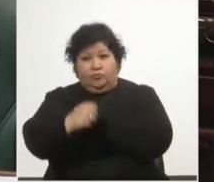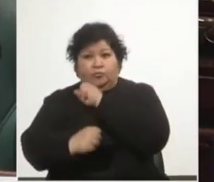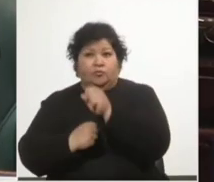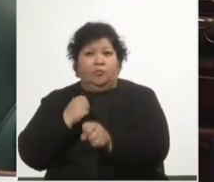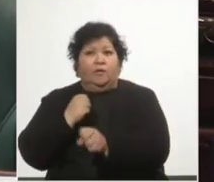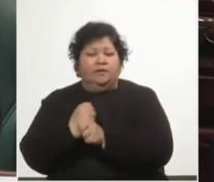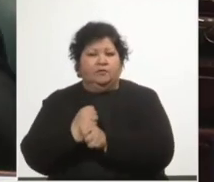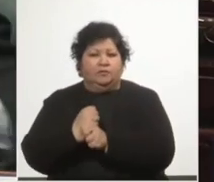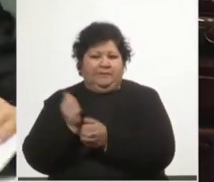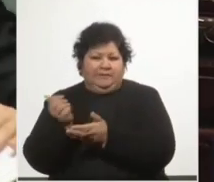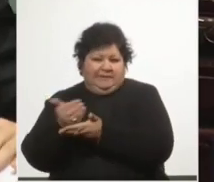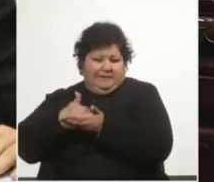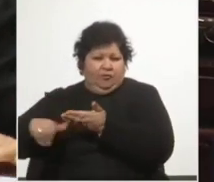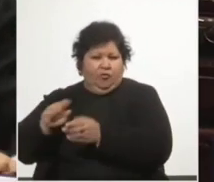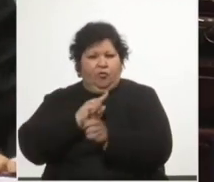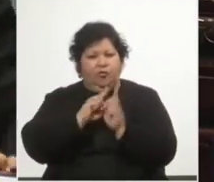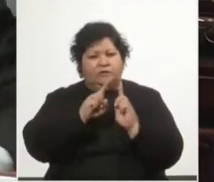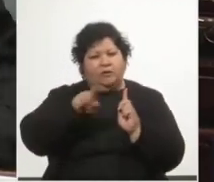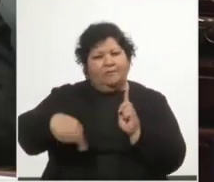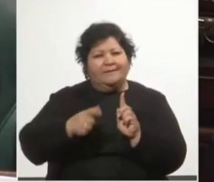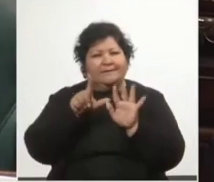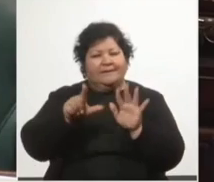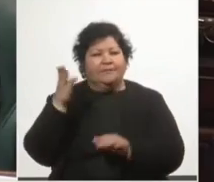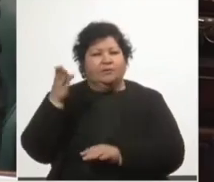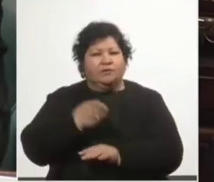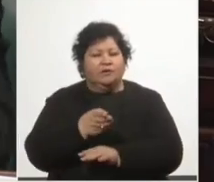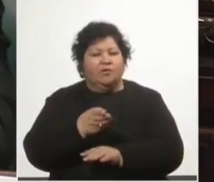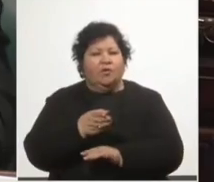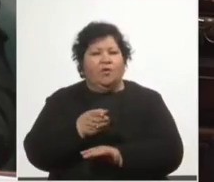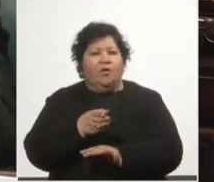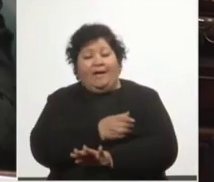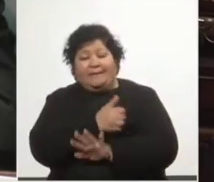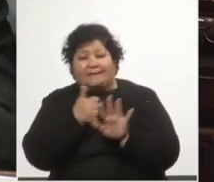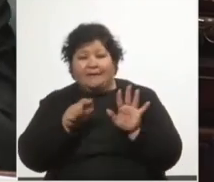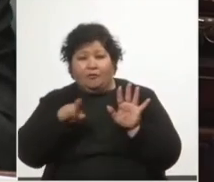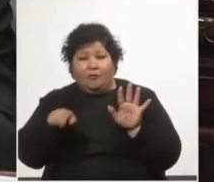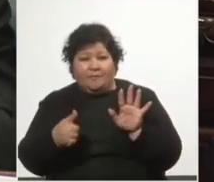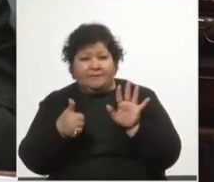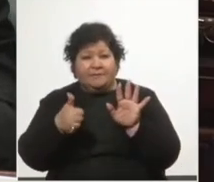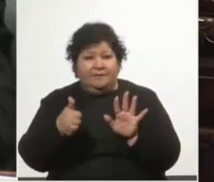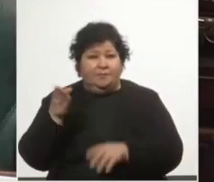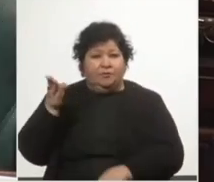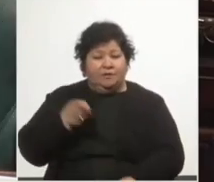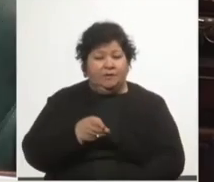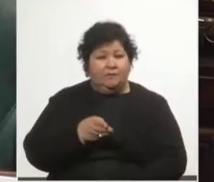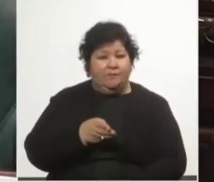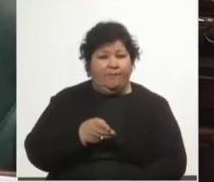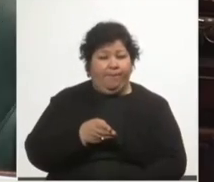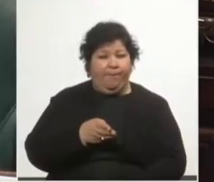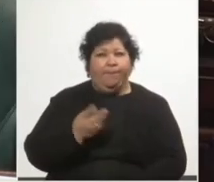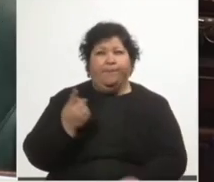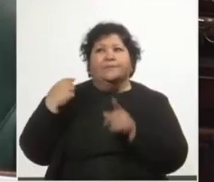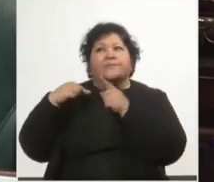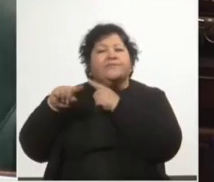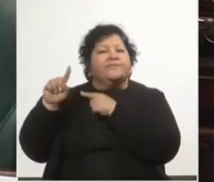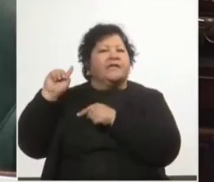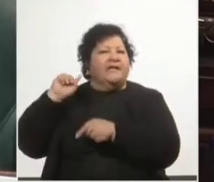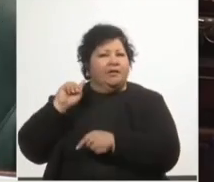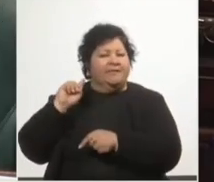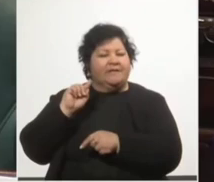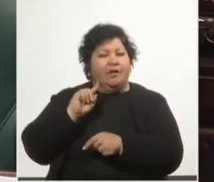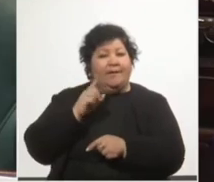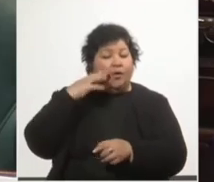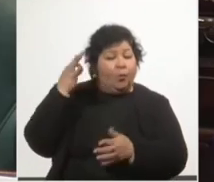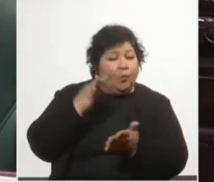recortó de 11,7% a 6,6%. El año pasado, para justificar el 11